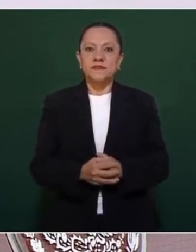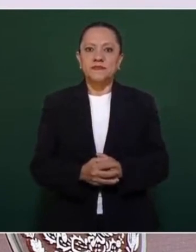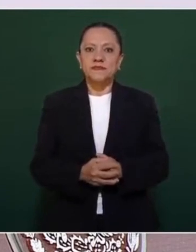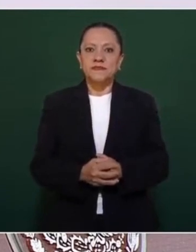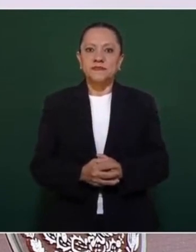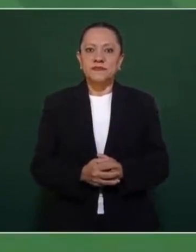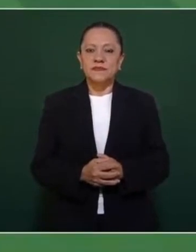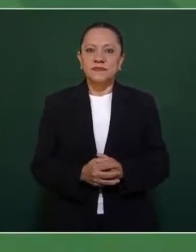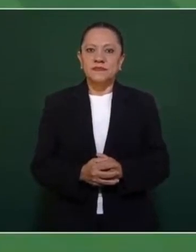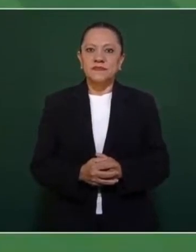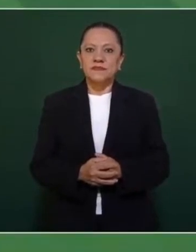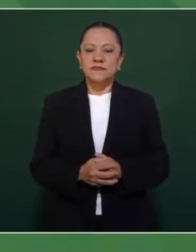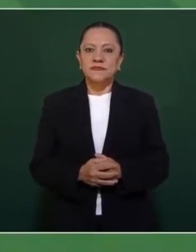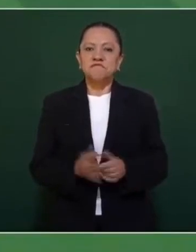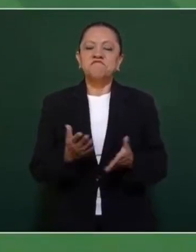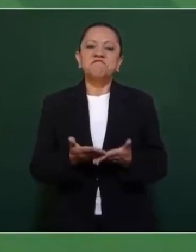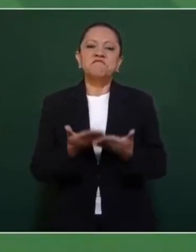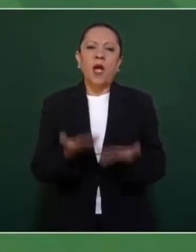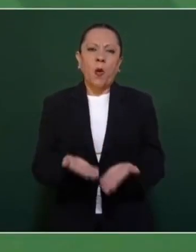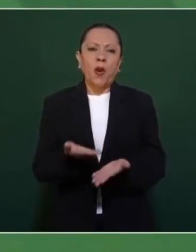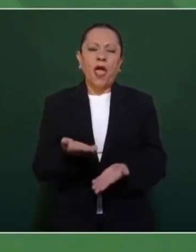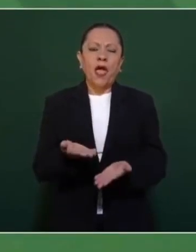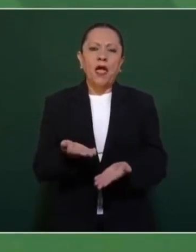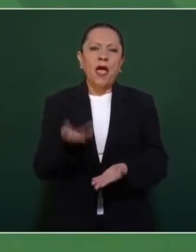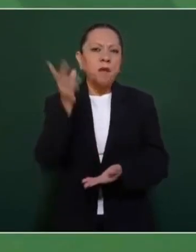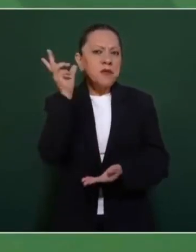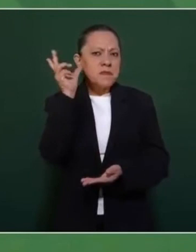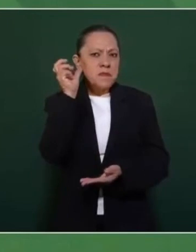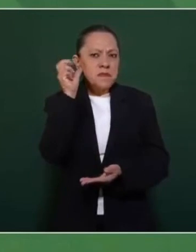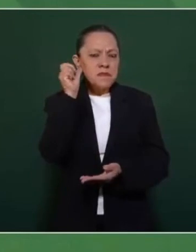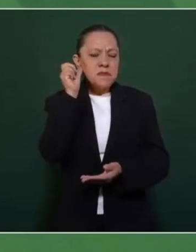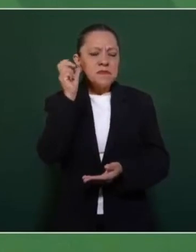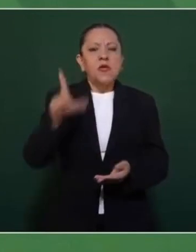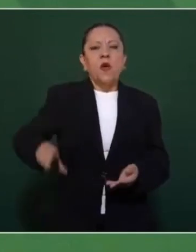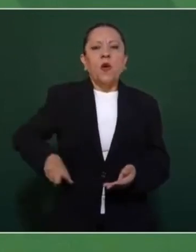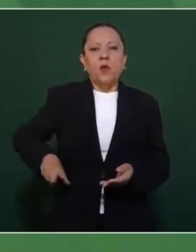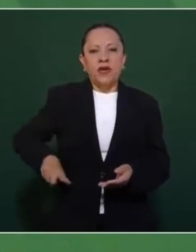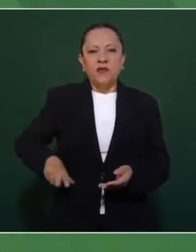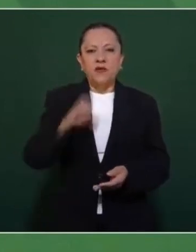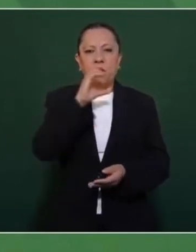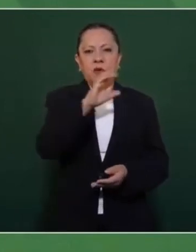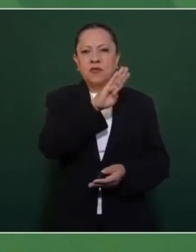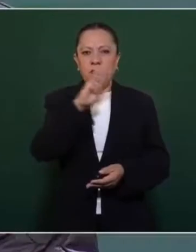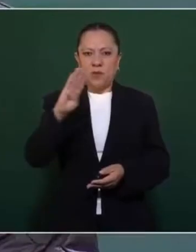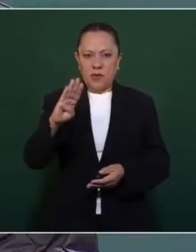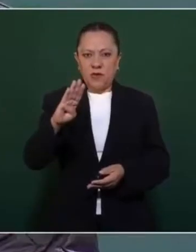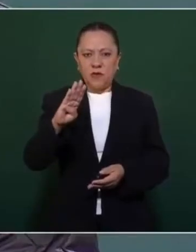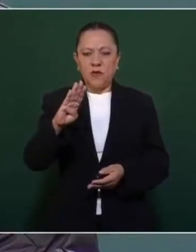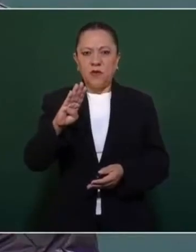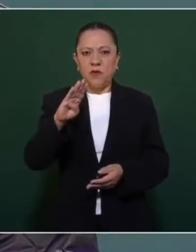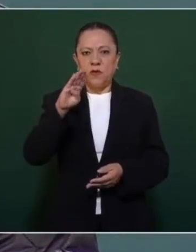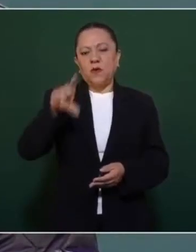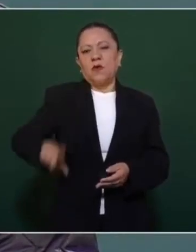administración grupos de intereses creados. Por su parte, durante su intervención, Cuáctemoc Blanco le agradeció al presidente el apoyo que le ha dado en lo que va de su